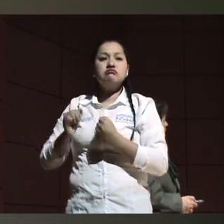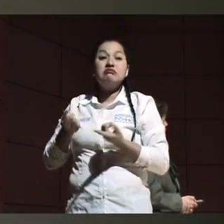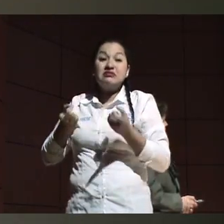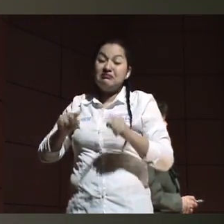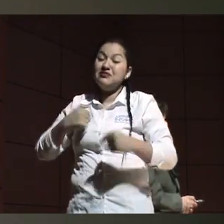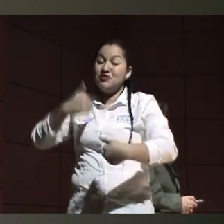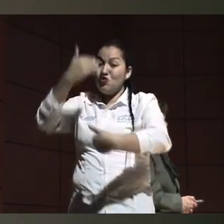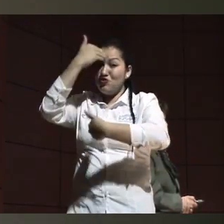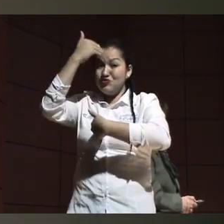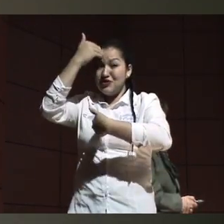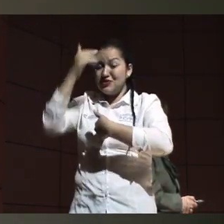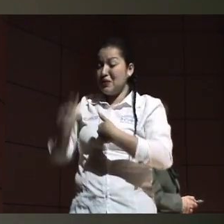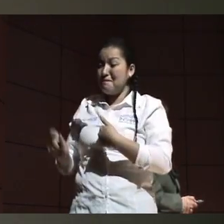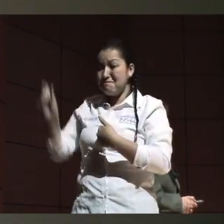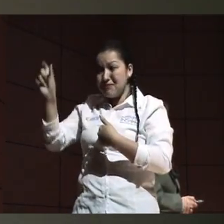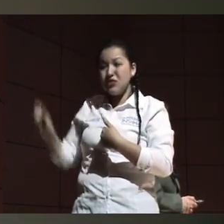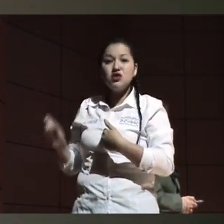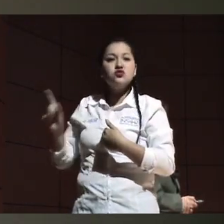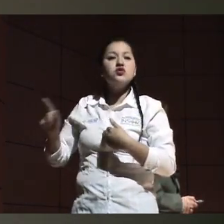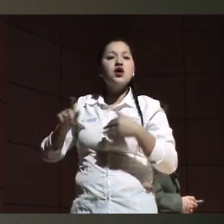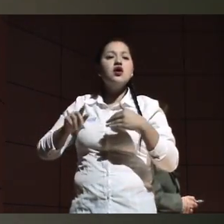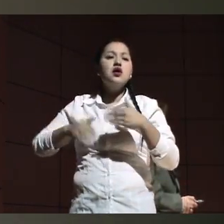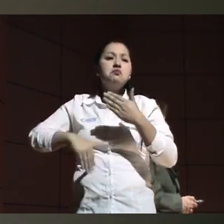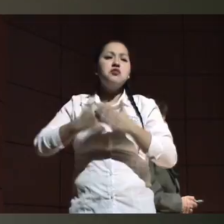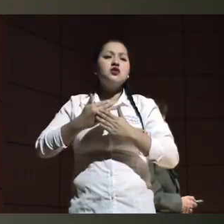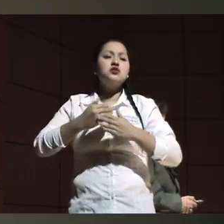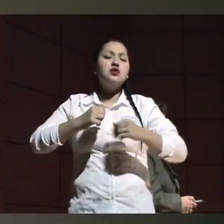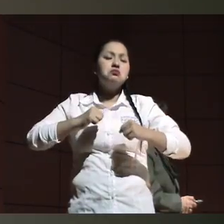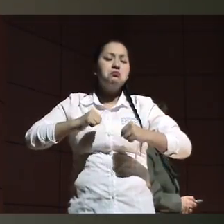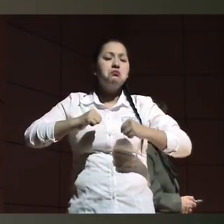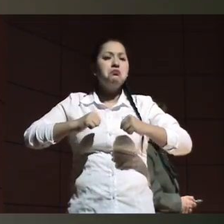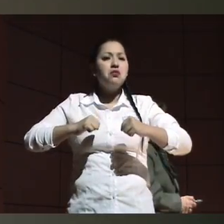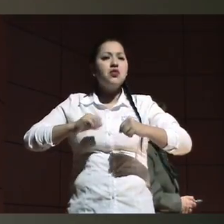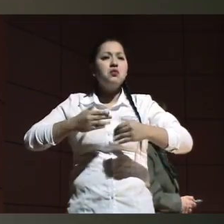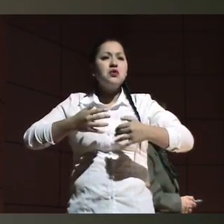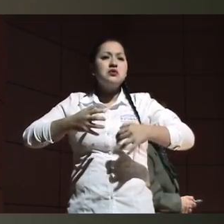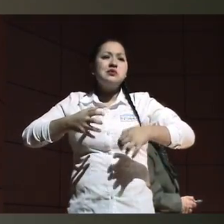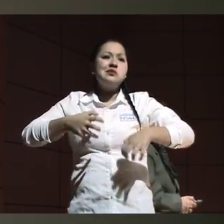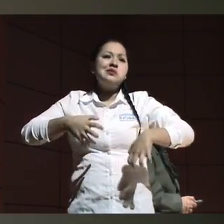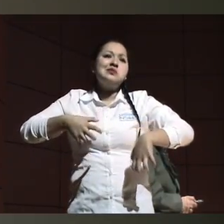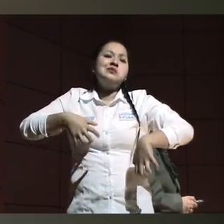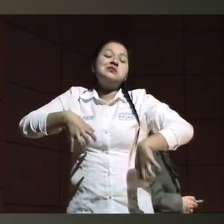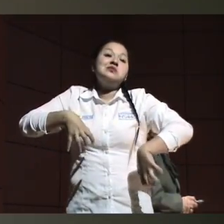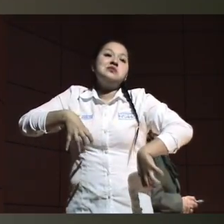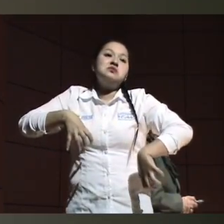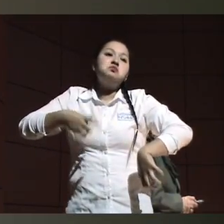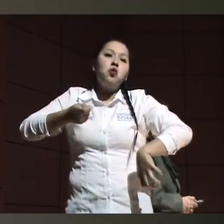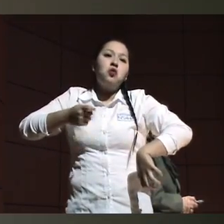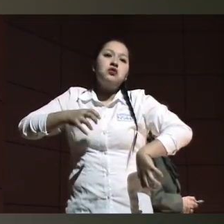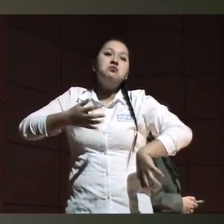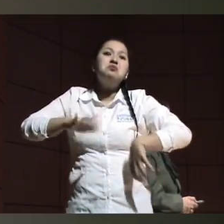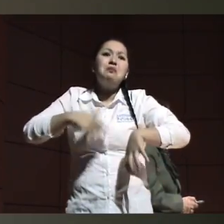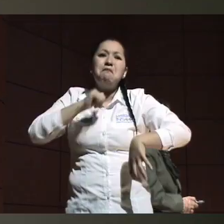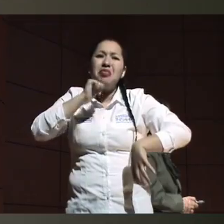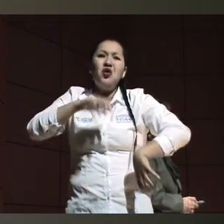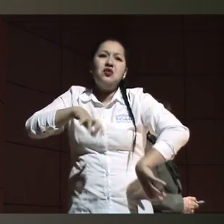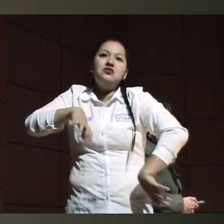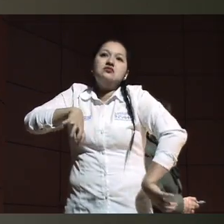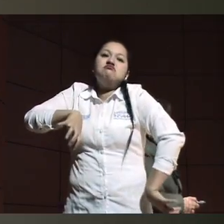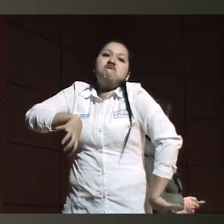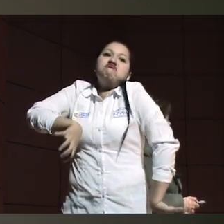de nosotros se va perdiendo, que la fuerza muscular, como les decía, que el habla y la disminución se van afectando.